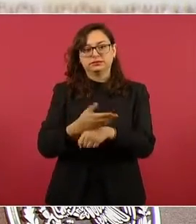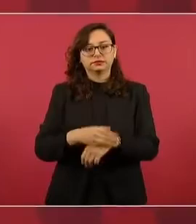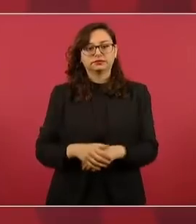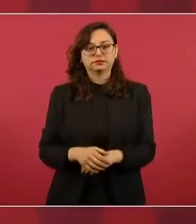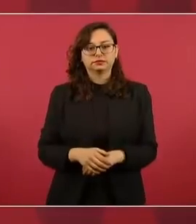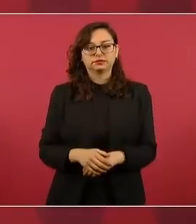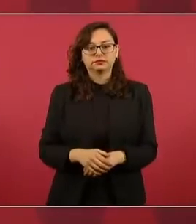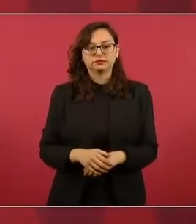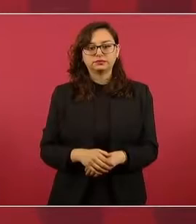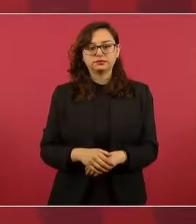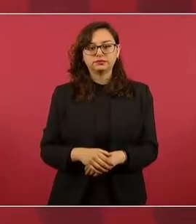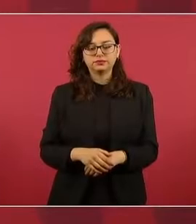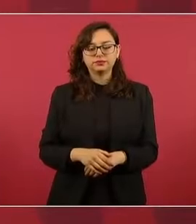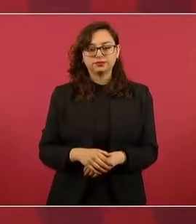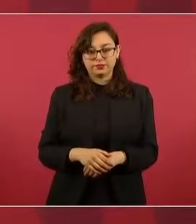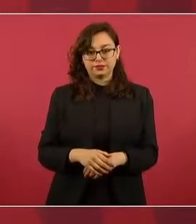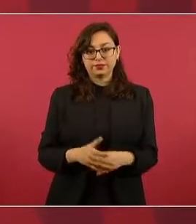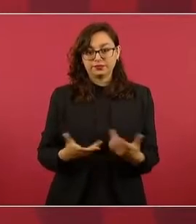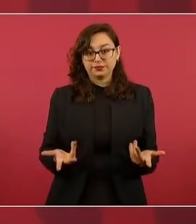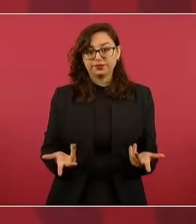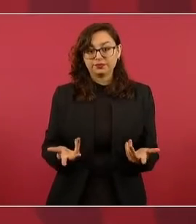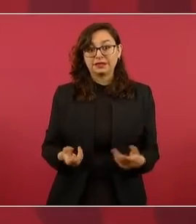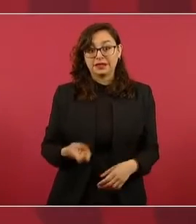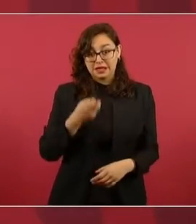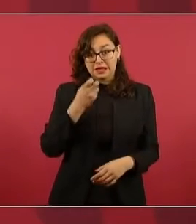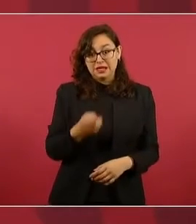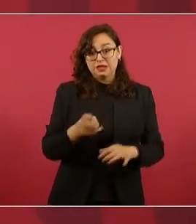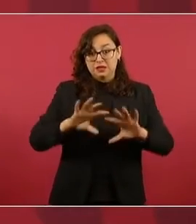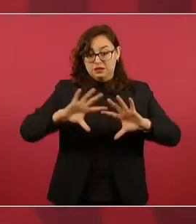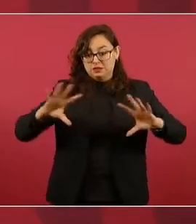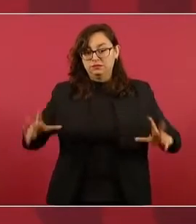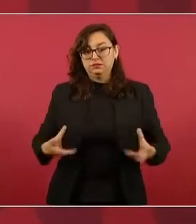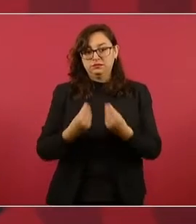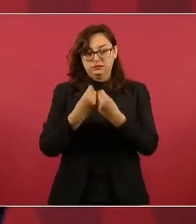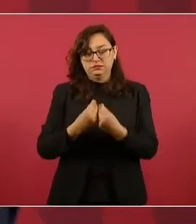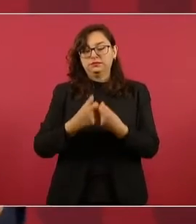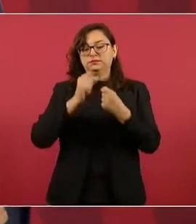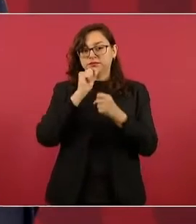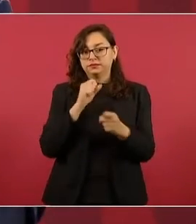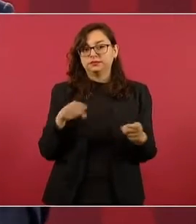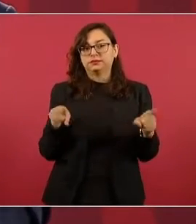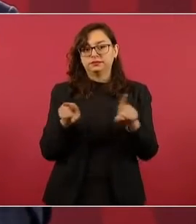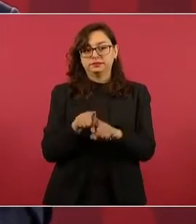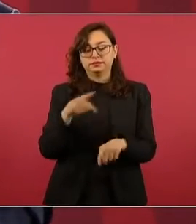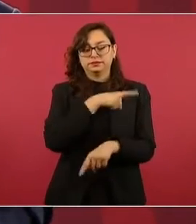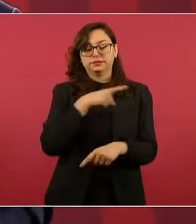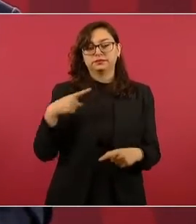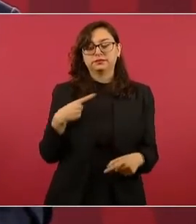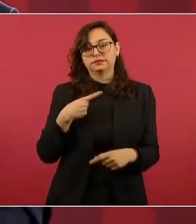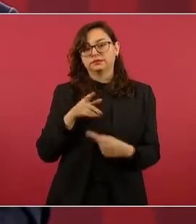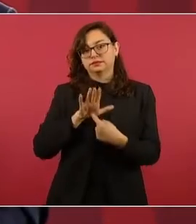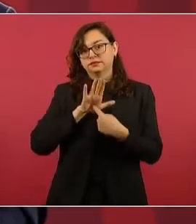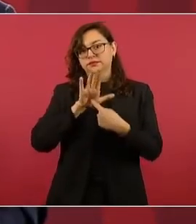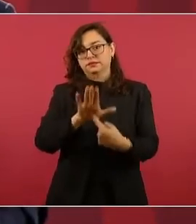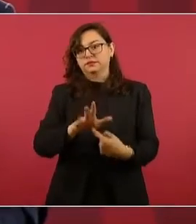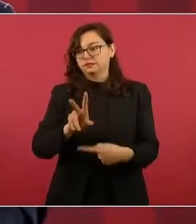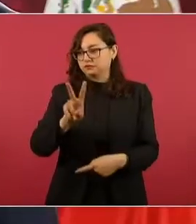Todo esto también es parte de la transformación, porque antes, como lo hemos dicho,